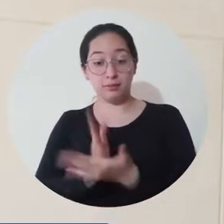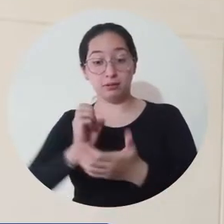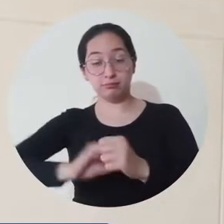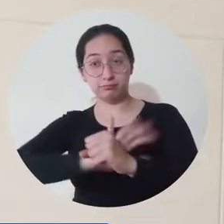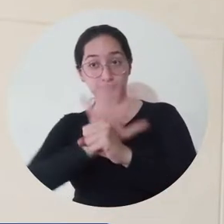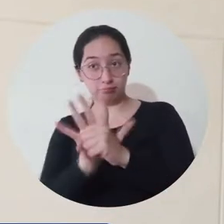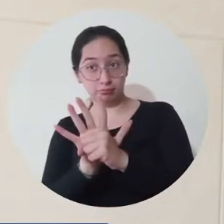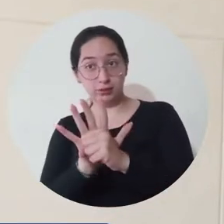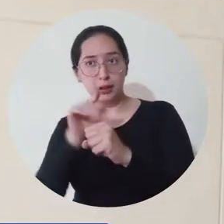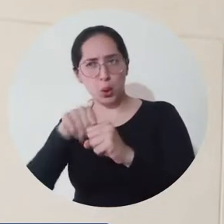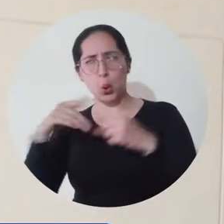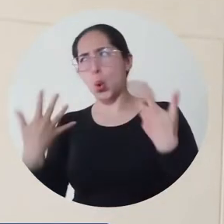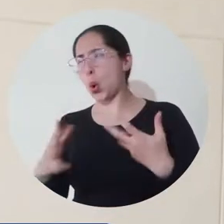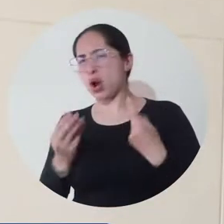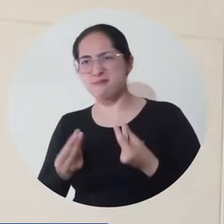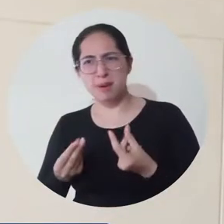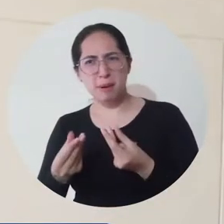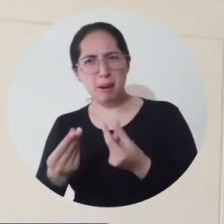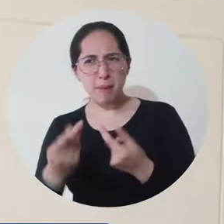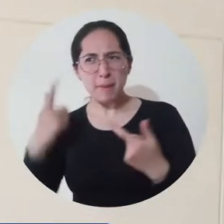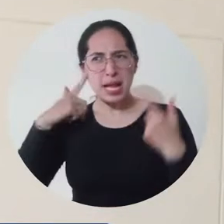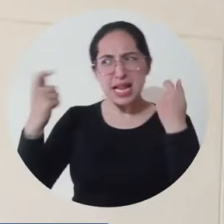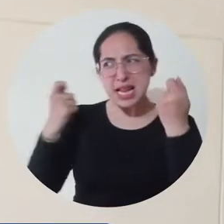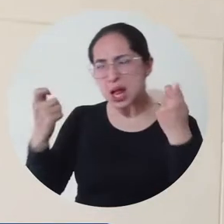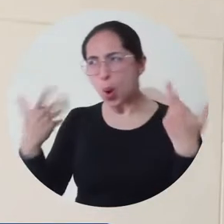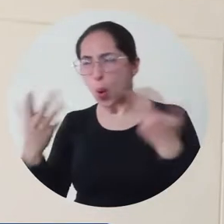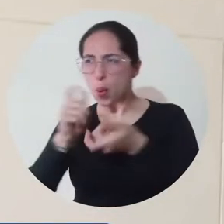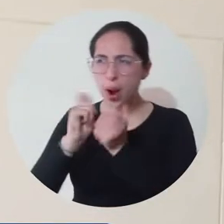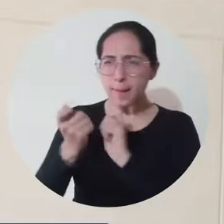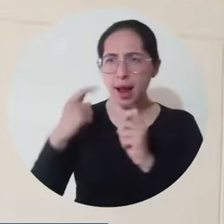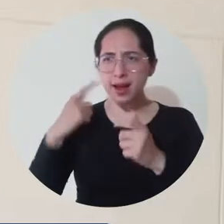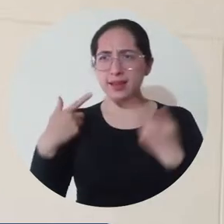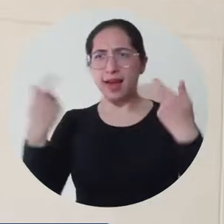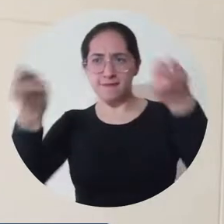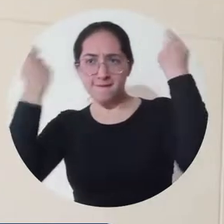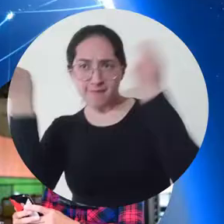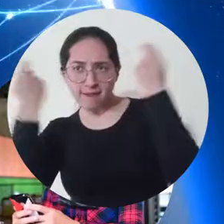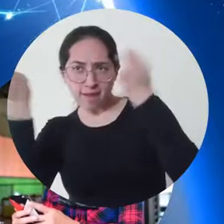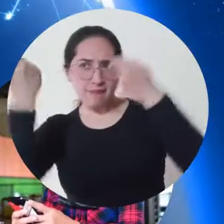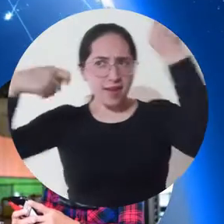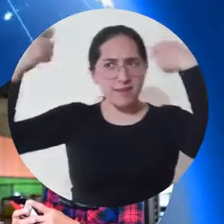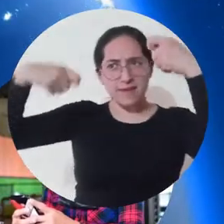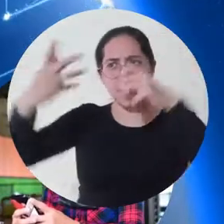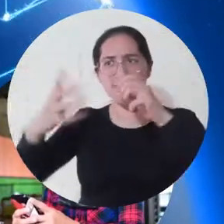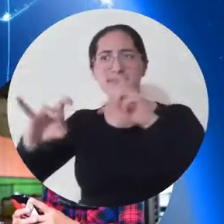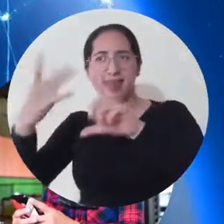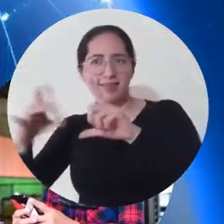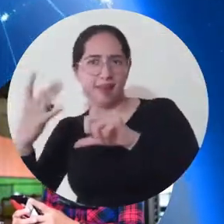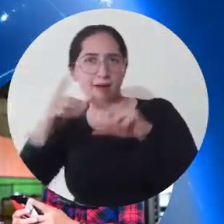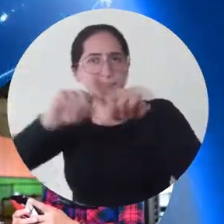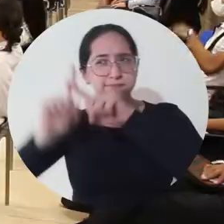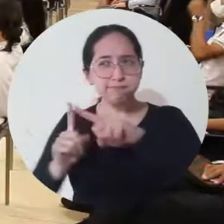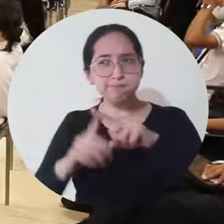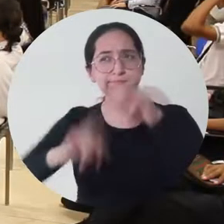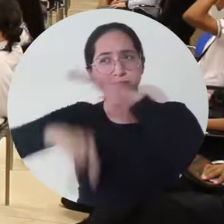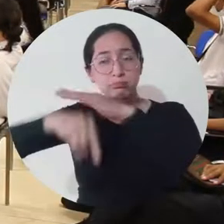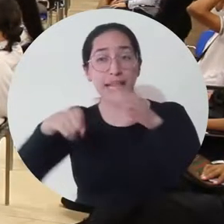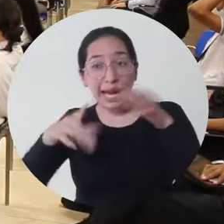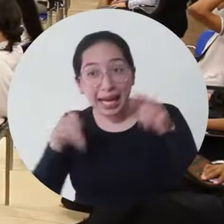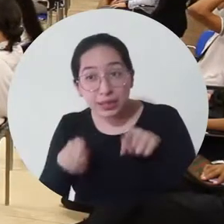COVID reactivó y aceleró demasiado, el tema del marketing digital, entonces es muy importante